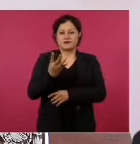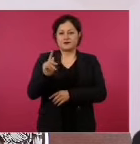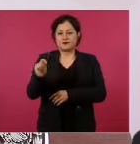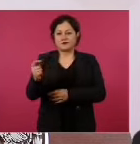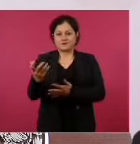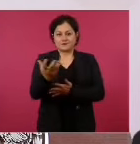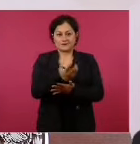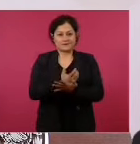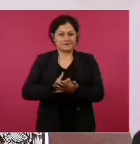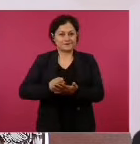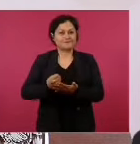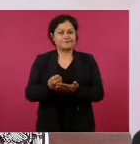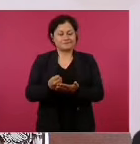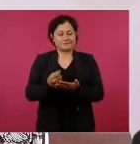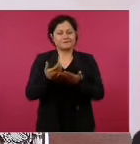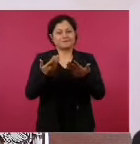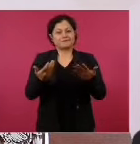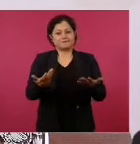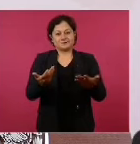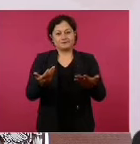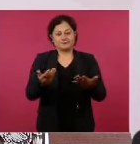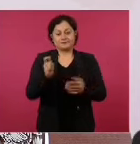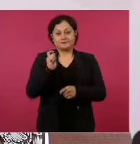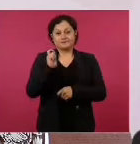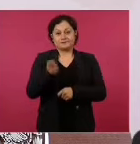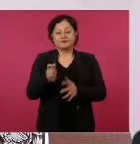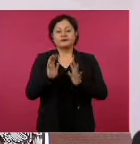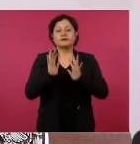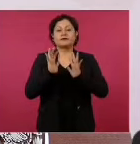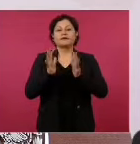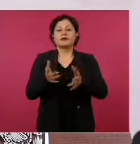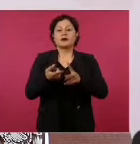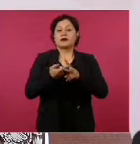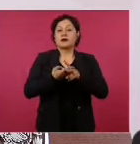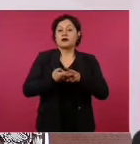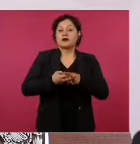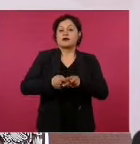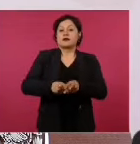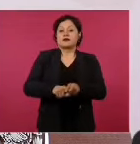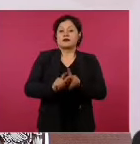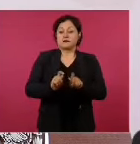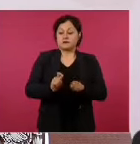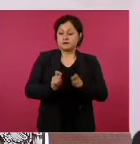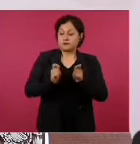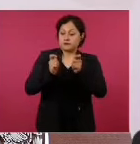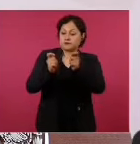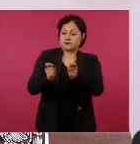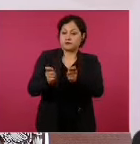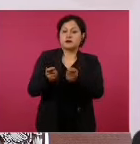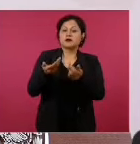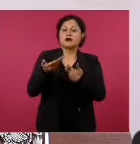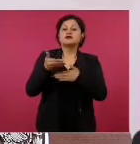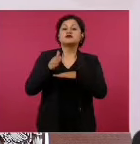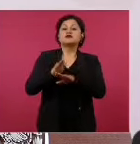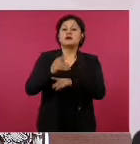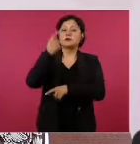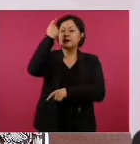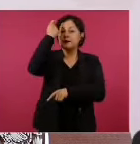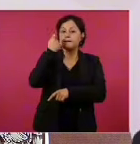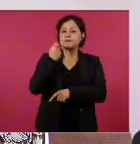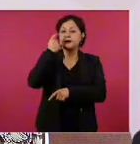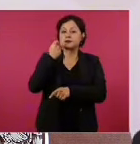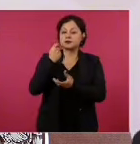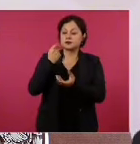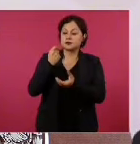vamos a hacer reentrega de los primeros complementos del Fondo de Pensiones para el Bienestar, ya una